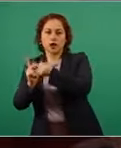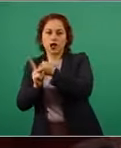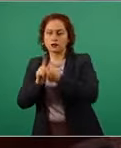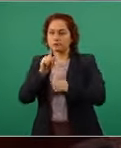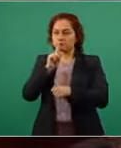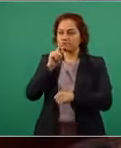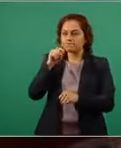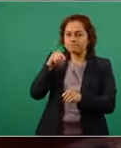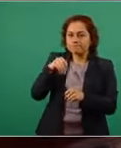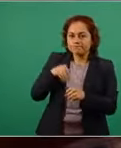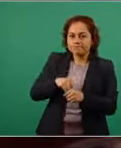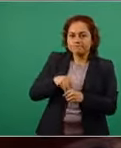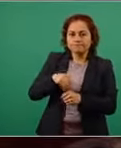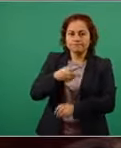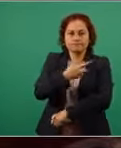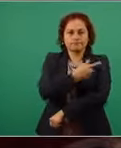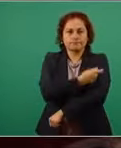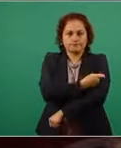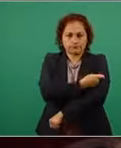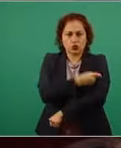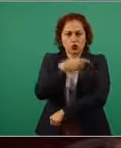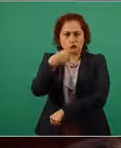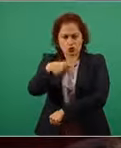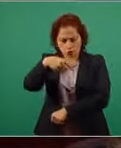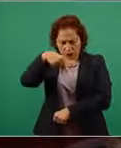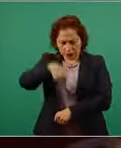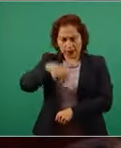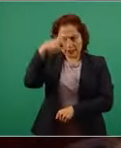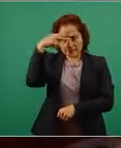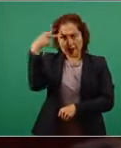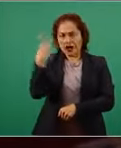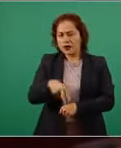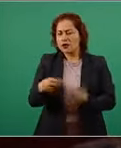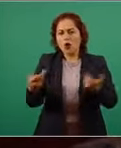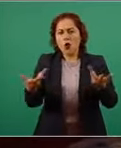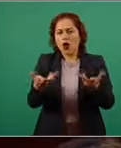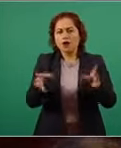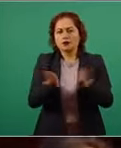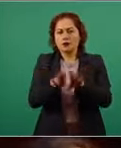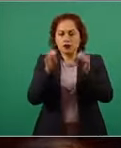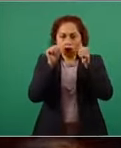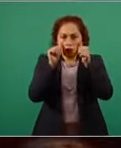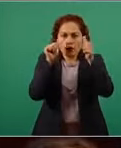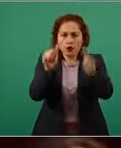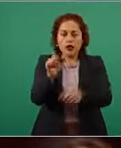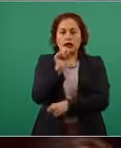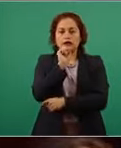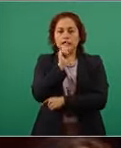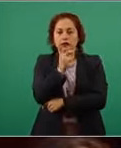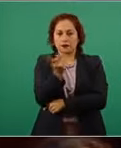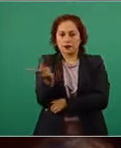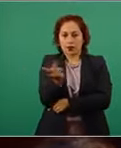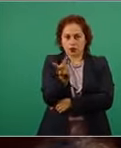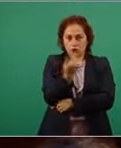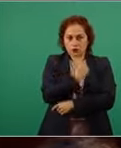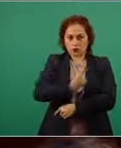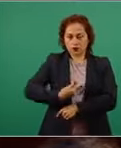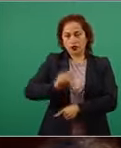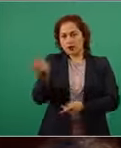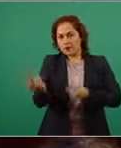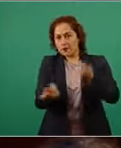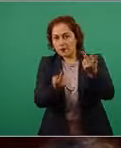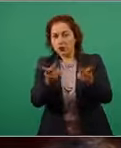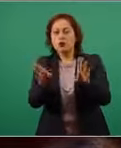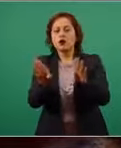no pase aquí en México y cómo planean ambos mejorar la equidad en la vacunación en la región y si piensan llevar